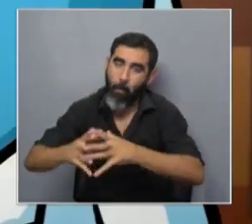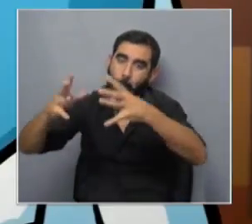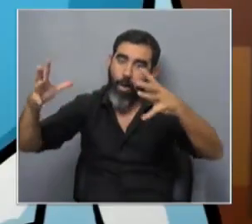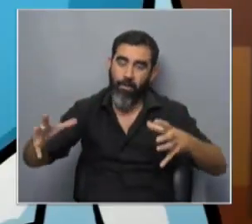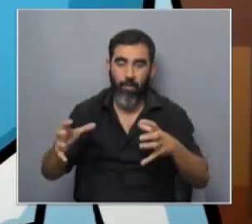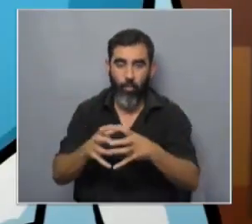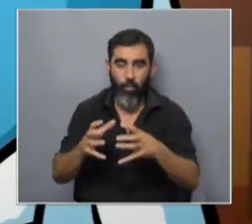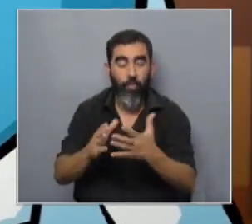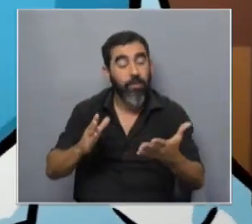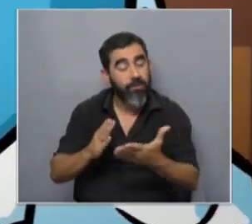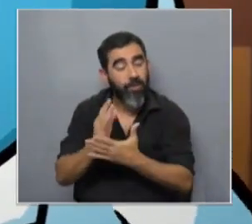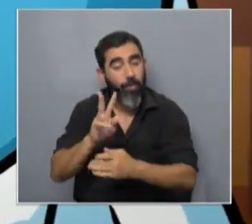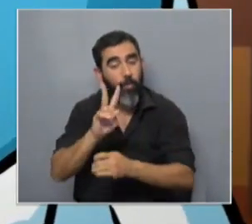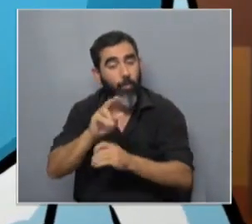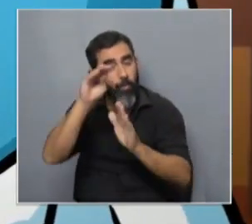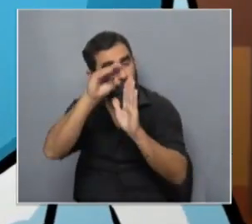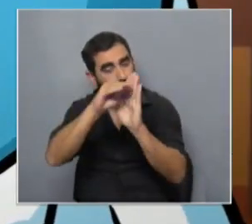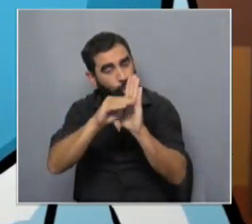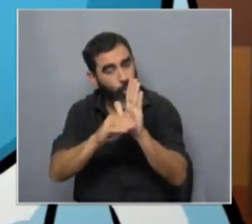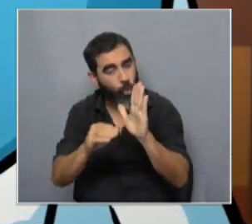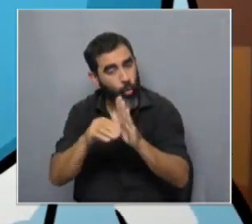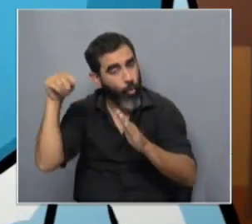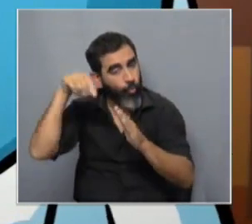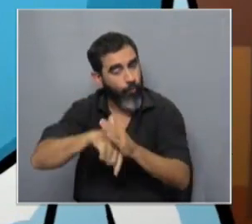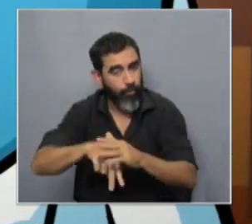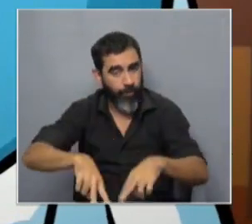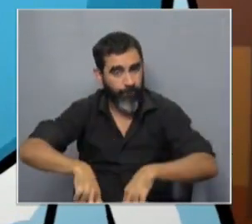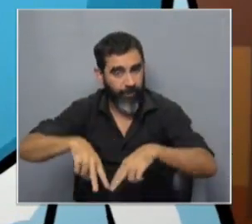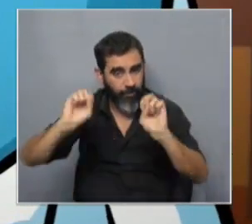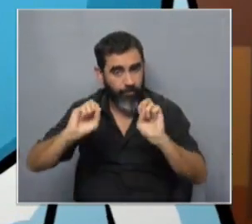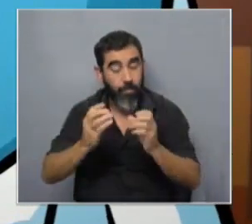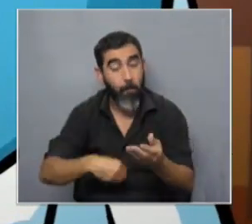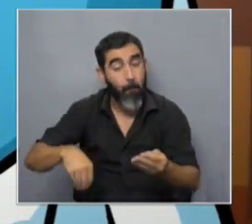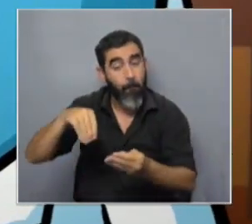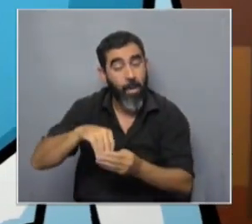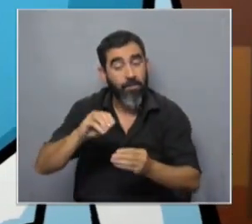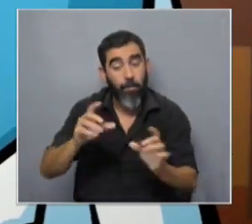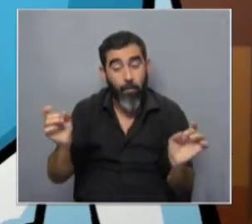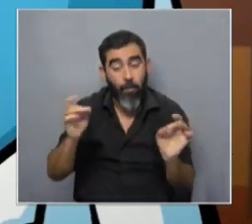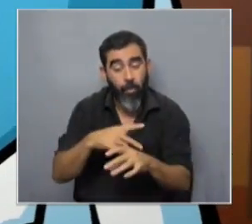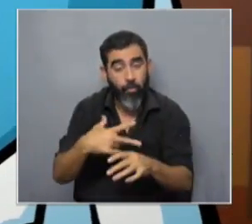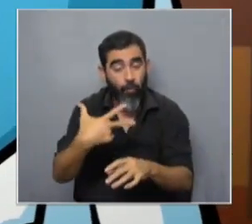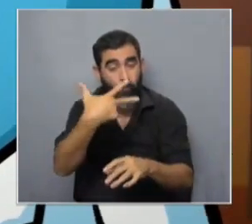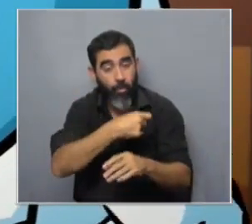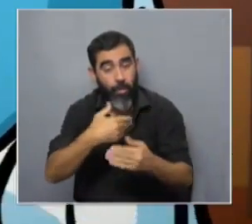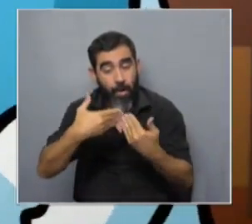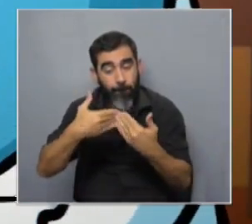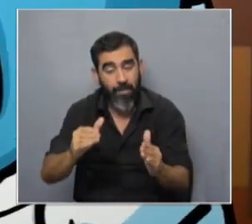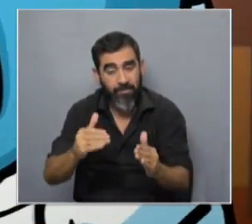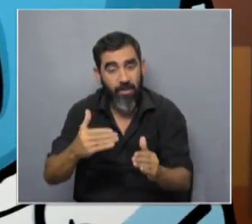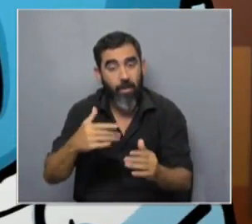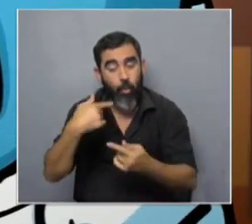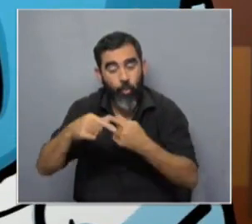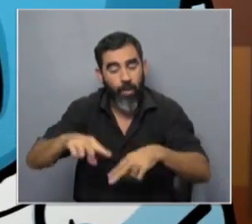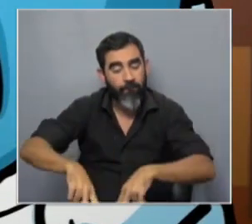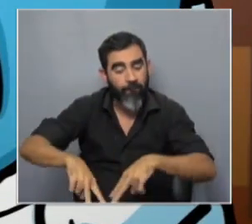siempre bajo protocolos muy estrictos de investigación además una vez que se empiezan a usar las vacunas se siguen